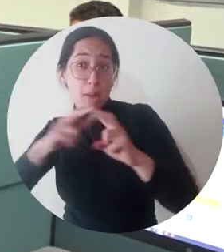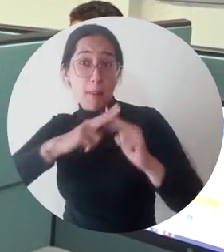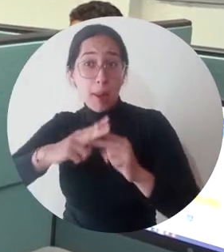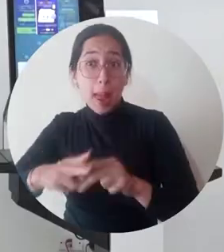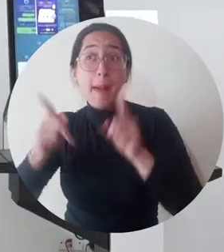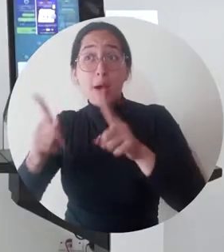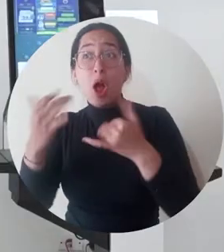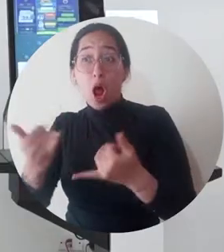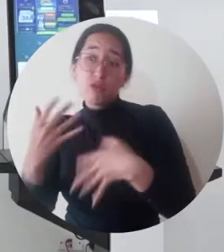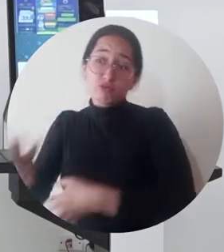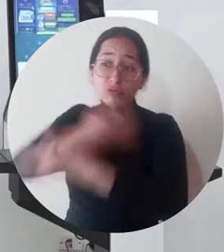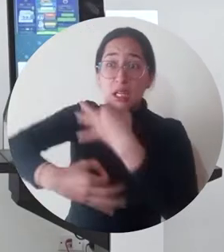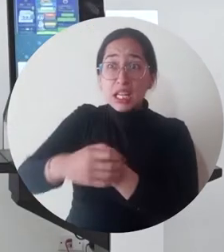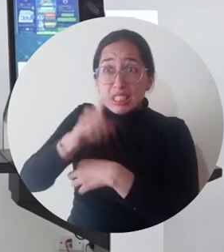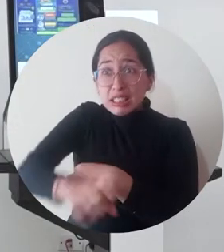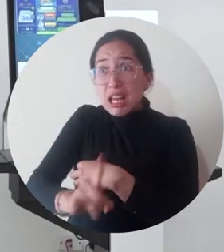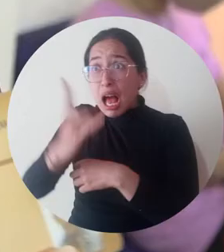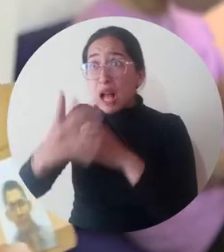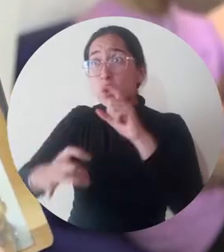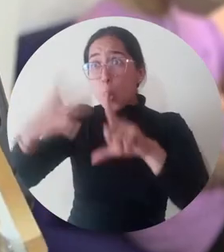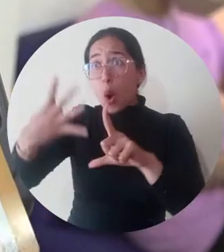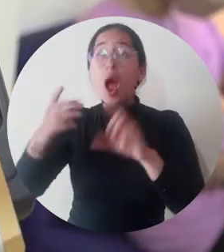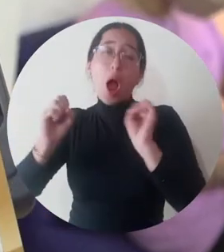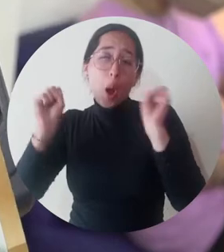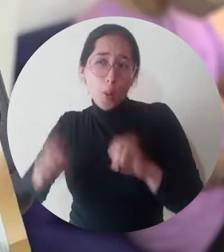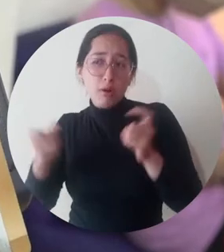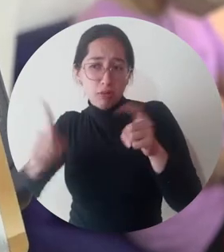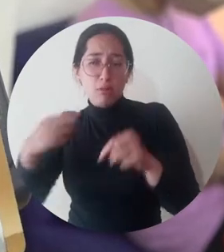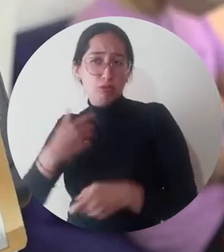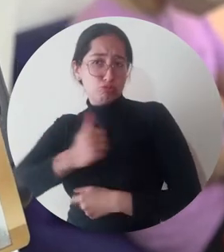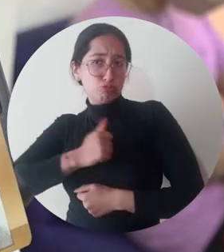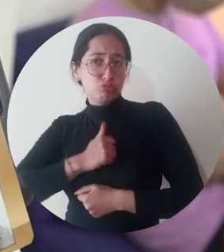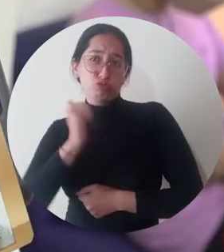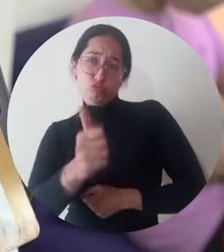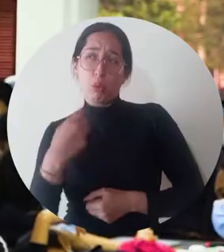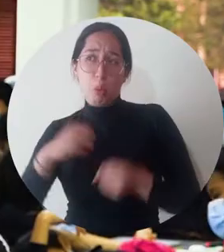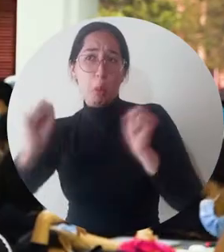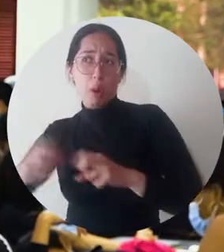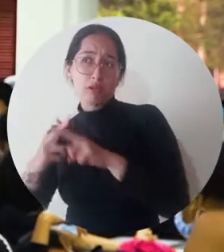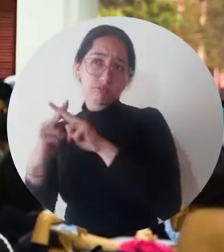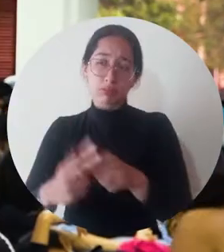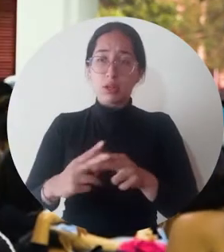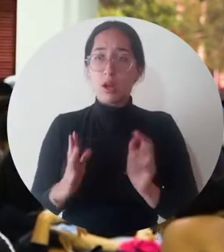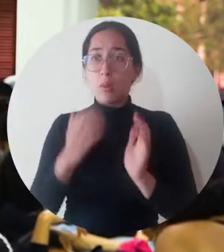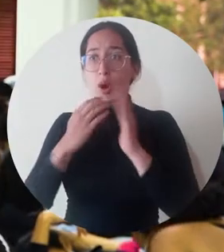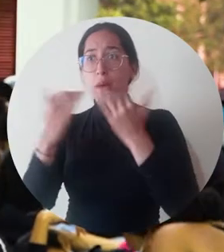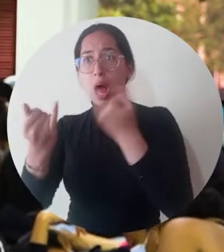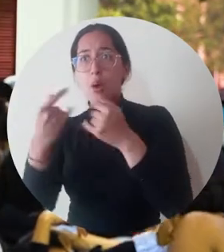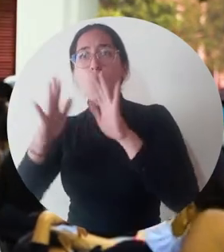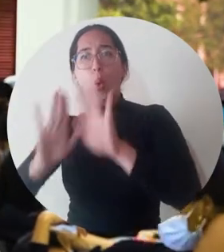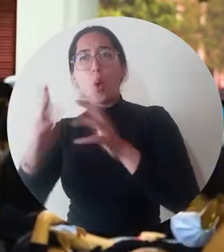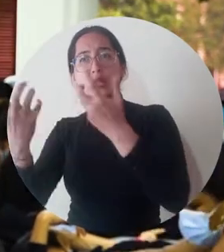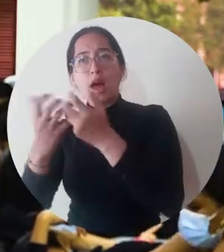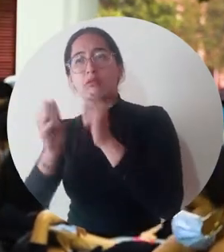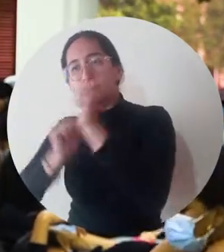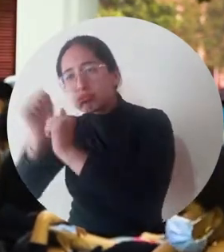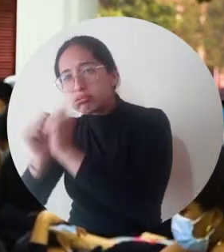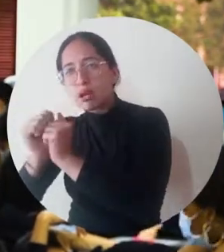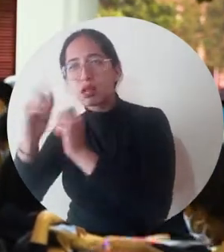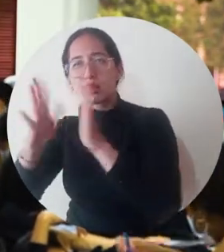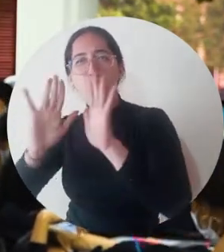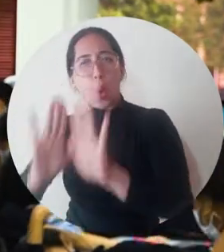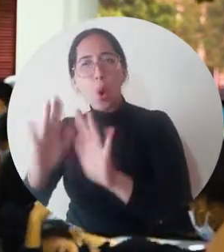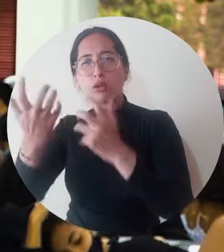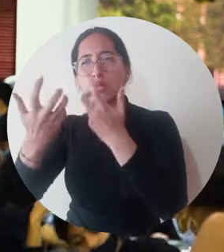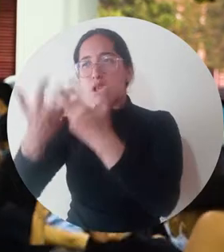puede realizarse por medio de equipos con los que los usuarios adquieren el material de manera autónoma. A través de las máquinas de autopréstamo, unas